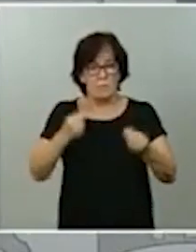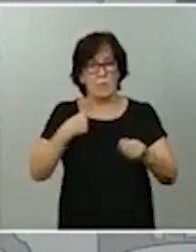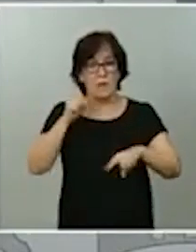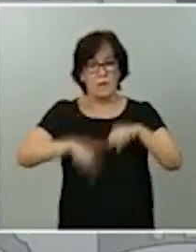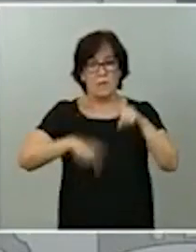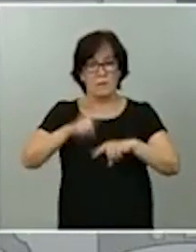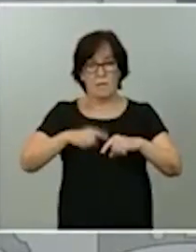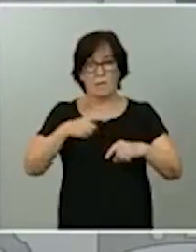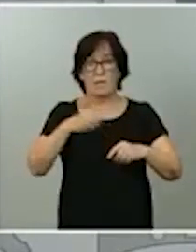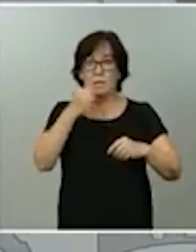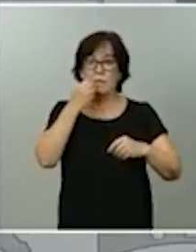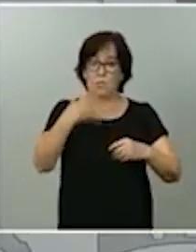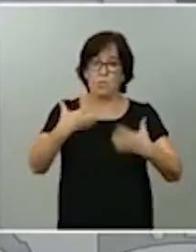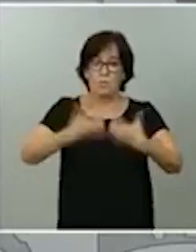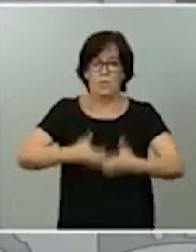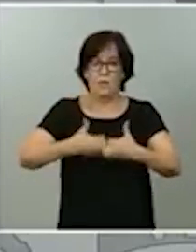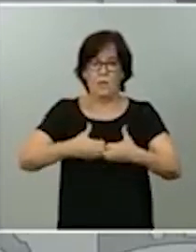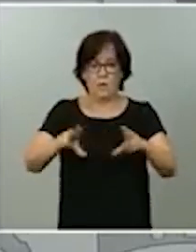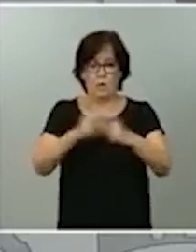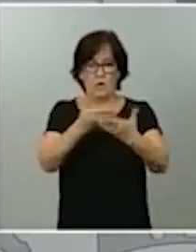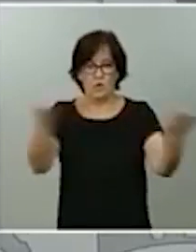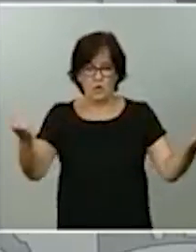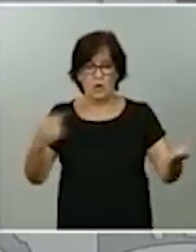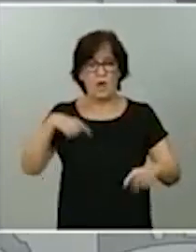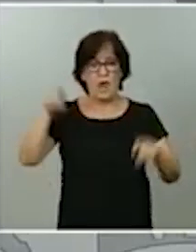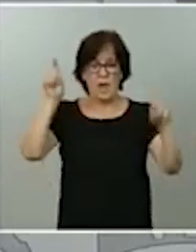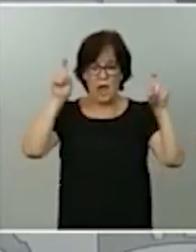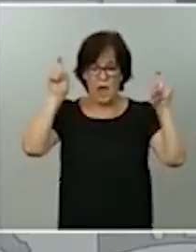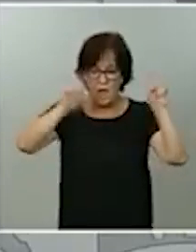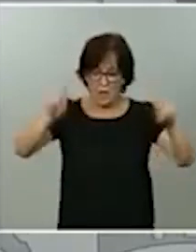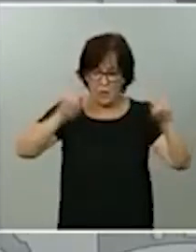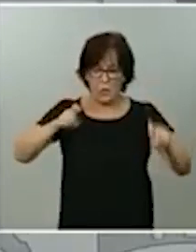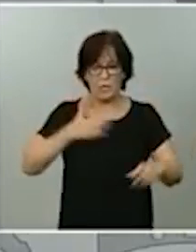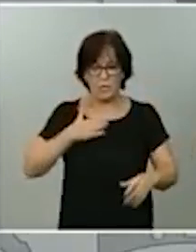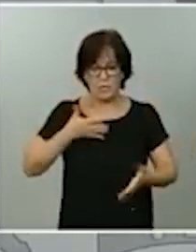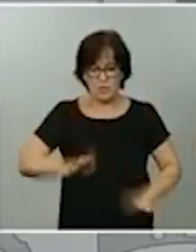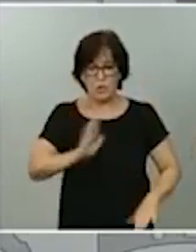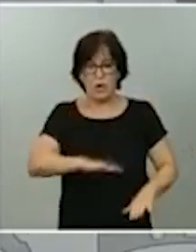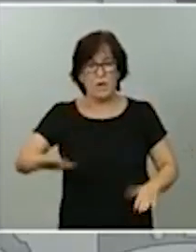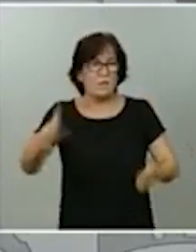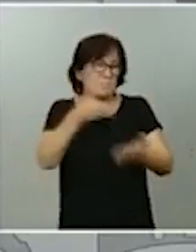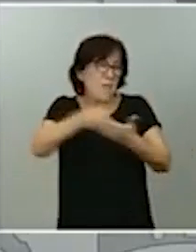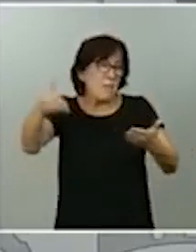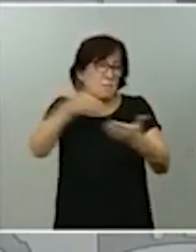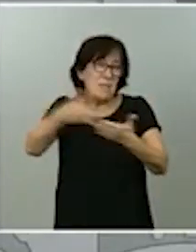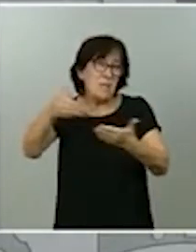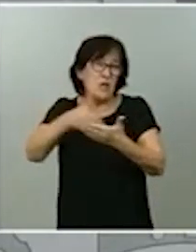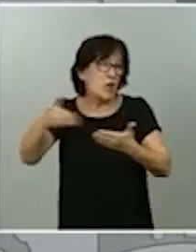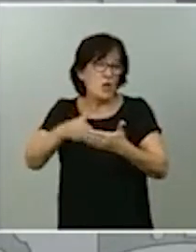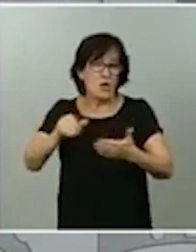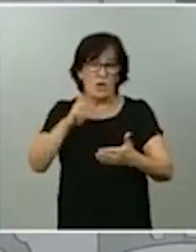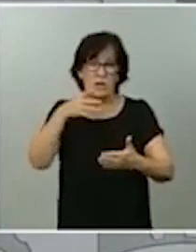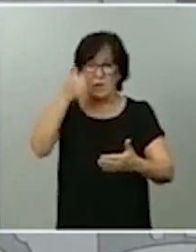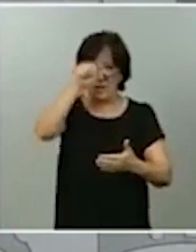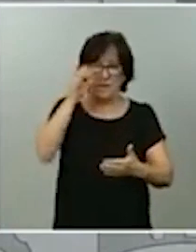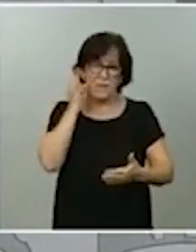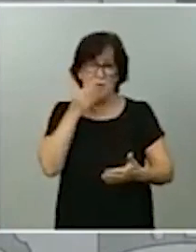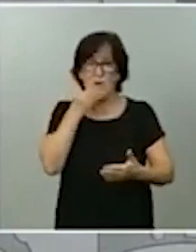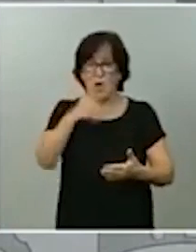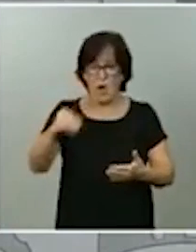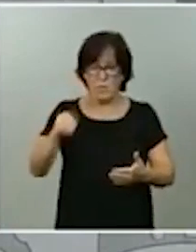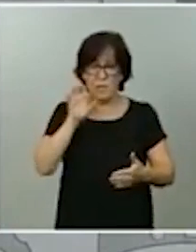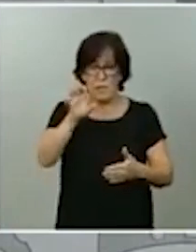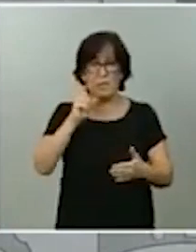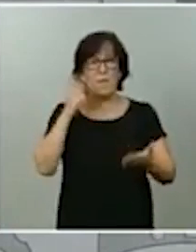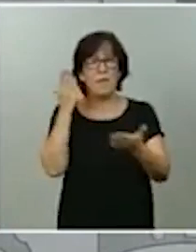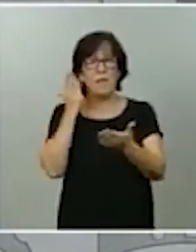nuestra sociedad, la educación de nuestros hijos, pues el futuro, en definitiva, de millones y millones de niños y niñas y de jóvenes en nuestro país. El curso escolar debe